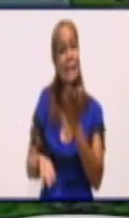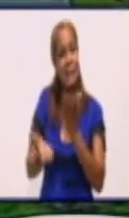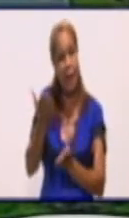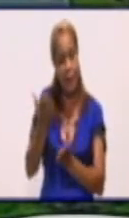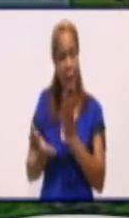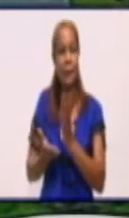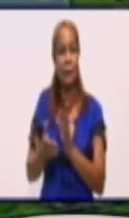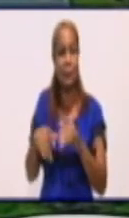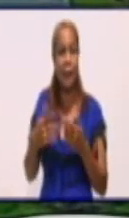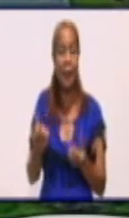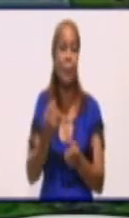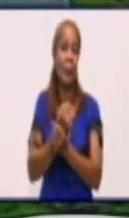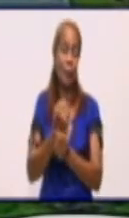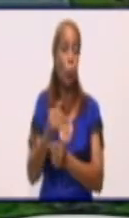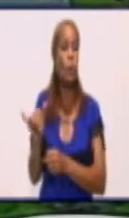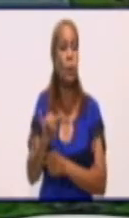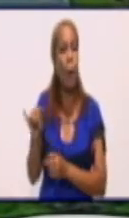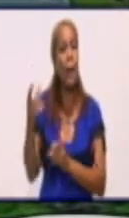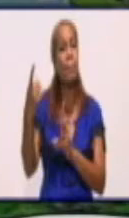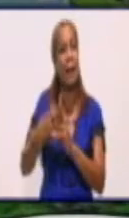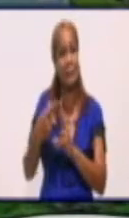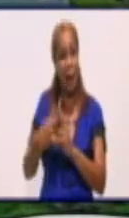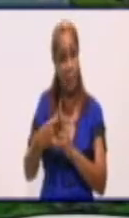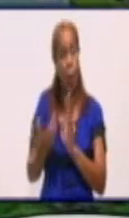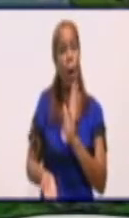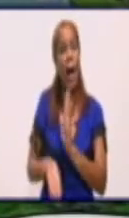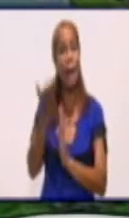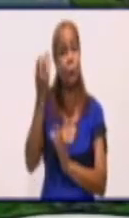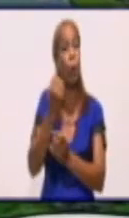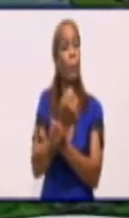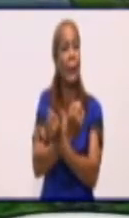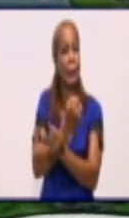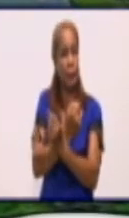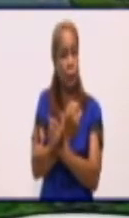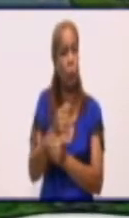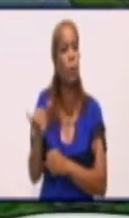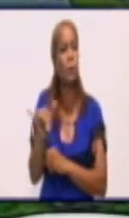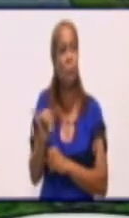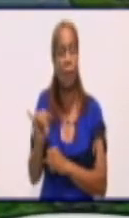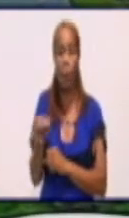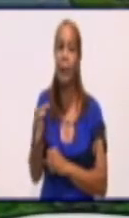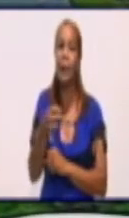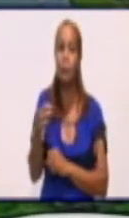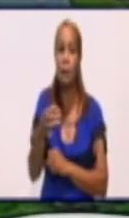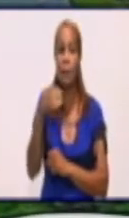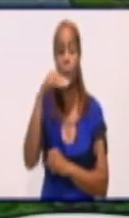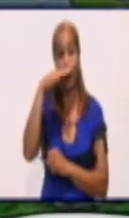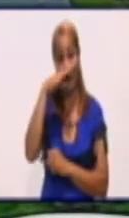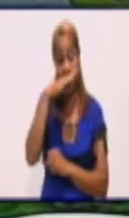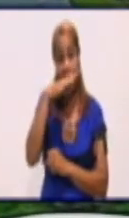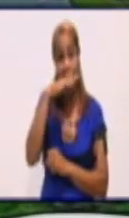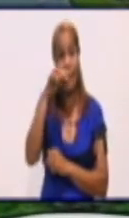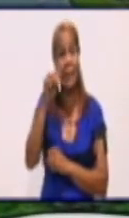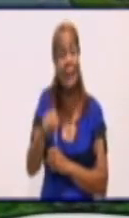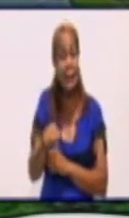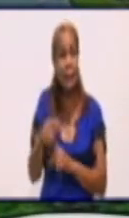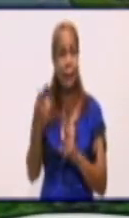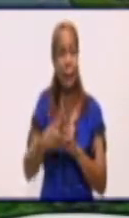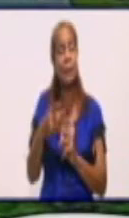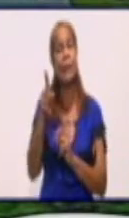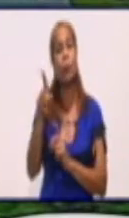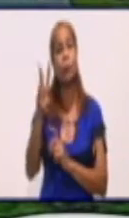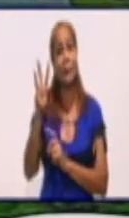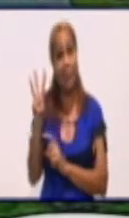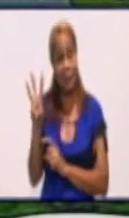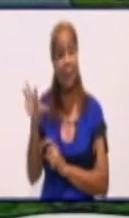sigue siendo, vayamos, otro de los municipios de alto riesgo, al igual que el municipio de Guisa. Y de los 13 municipios de Granma,